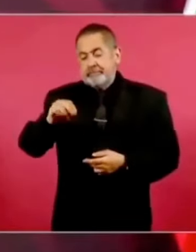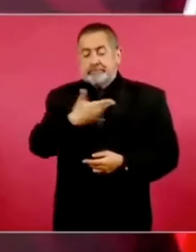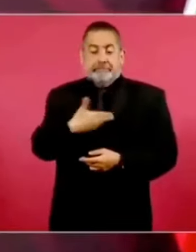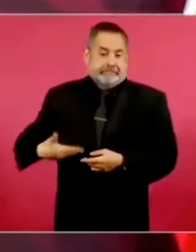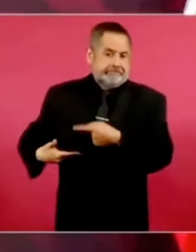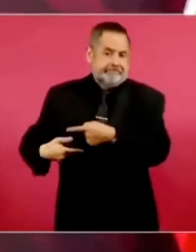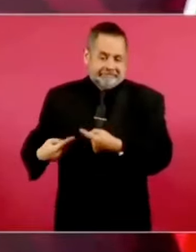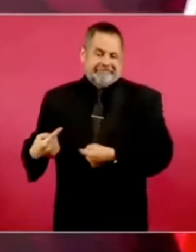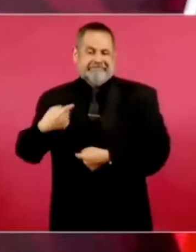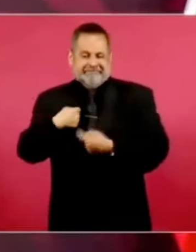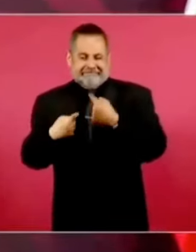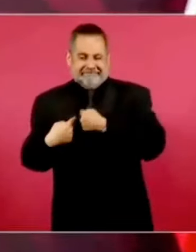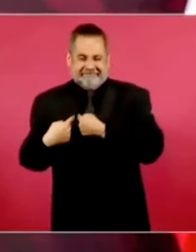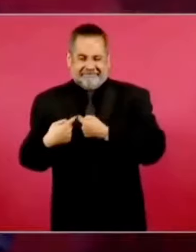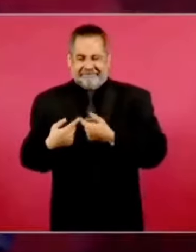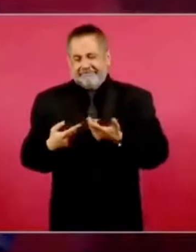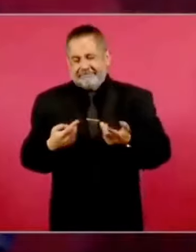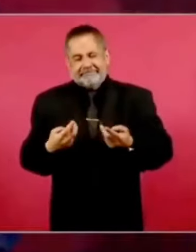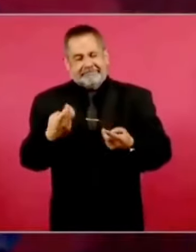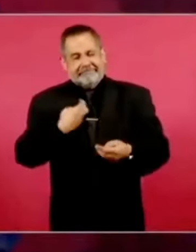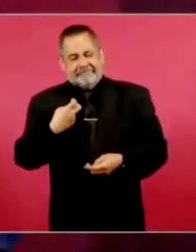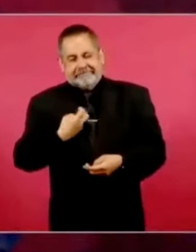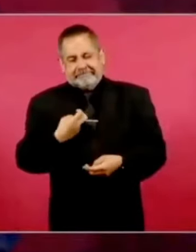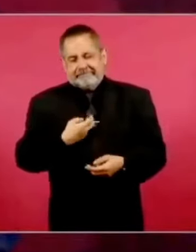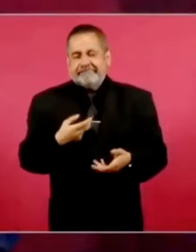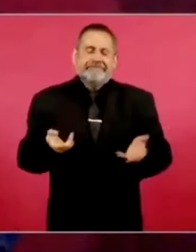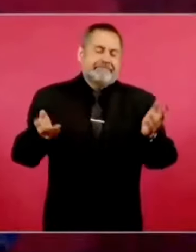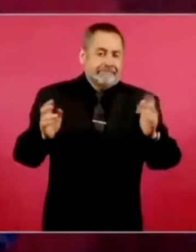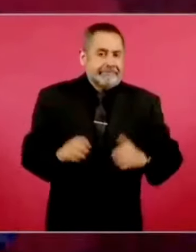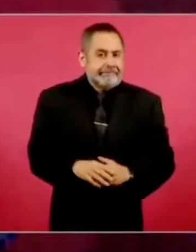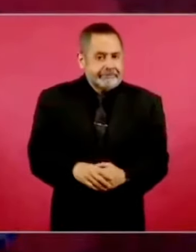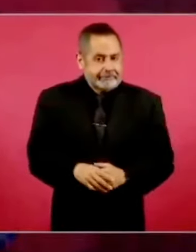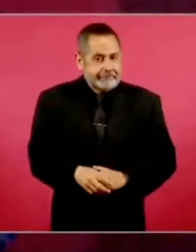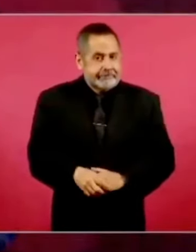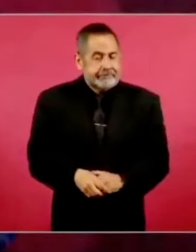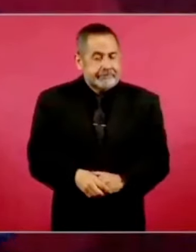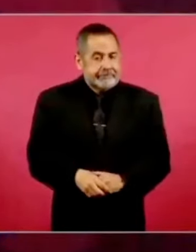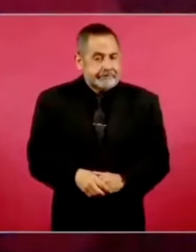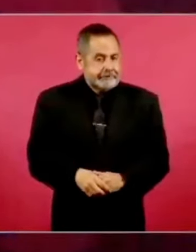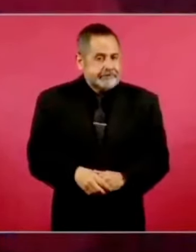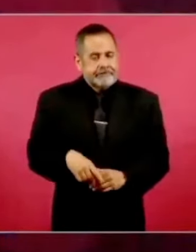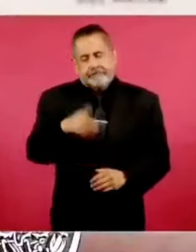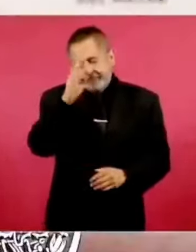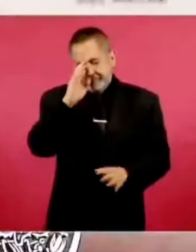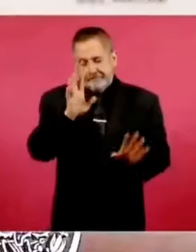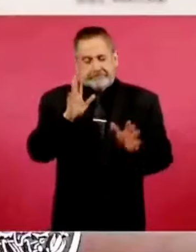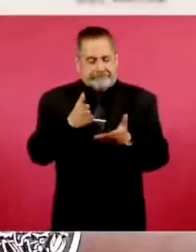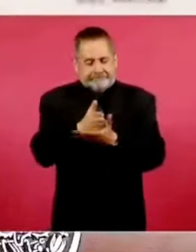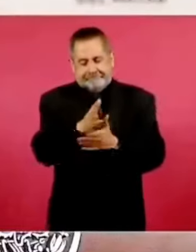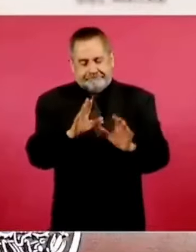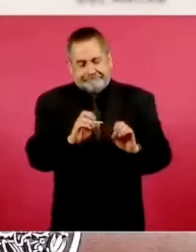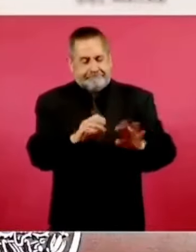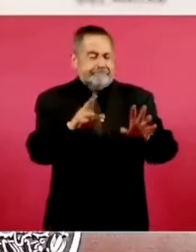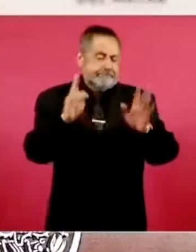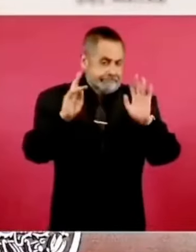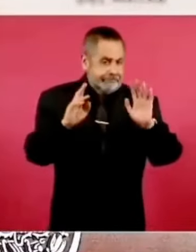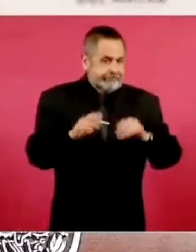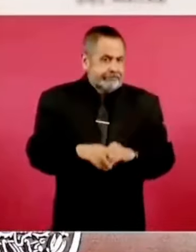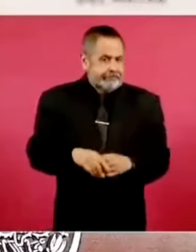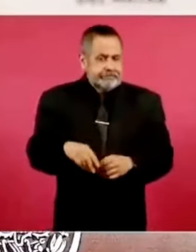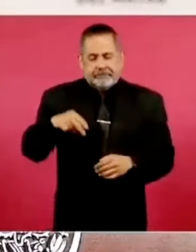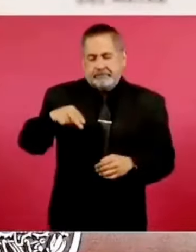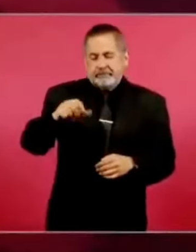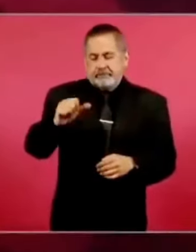narcopresidente, eso no me meto, pero lo del